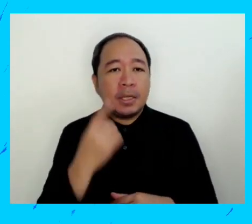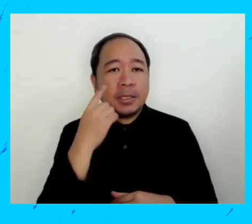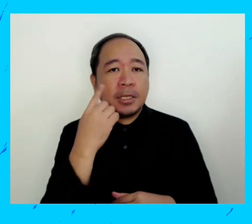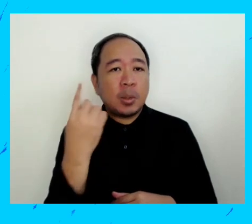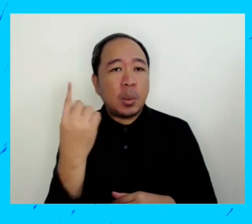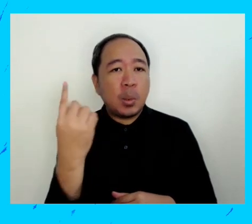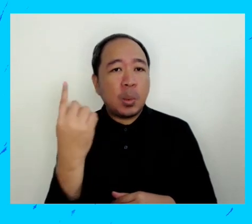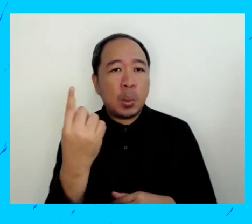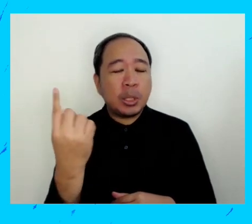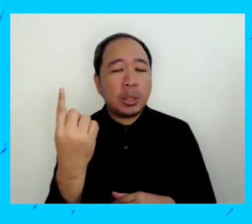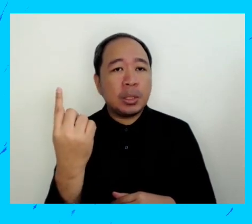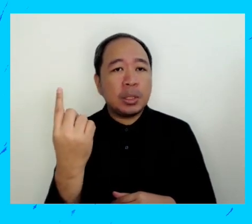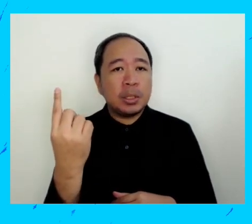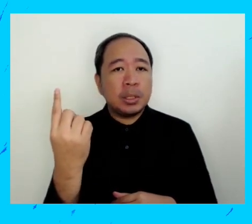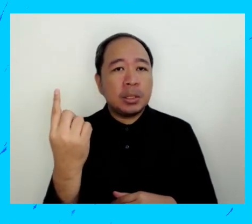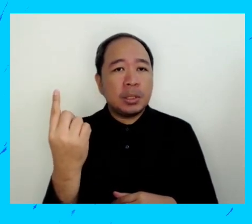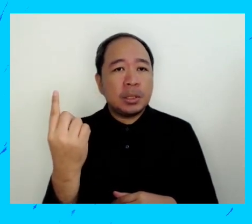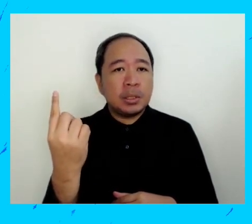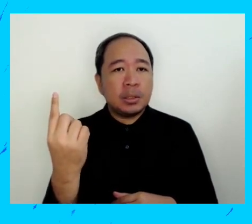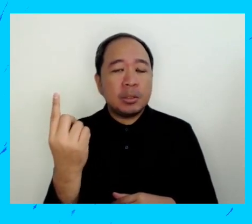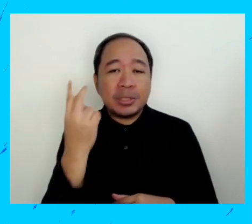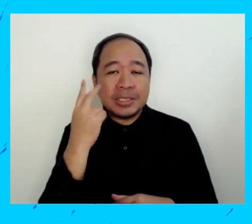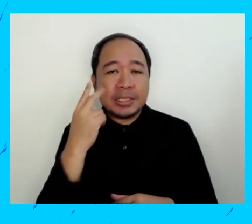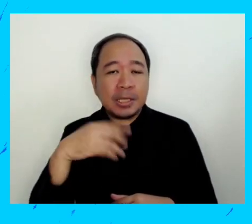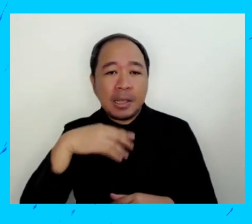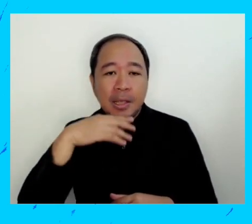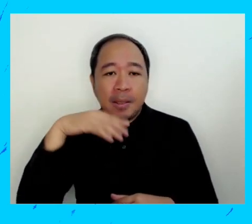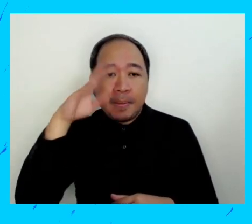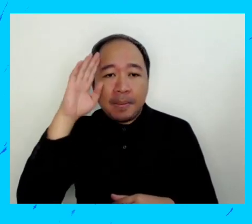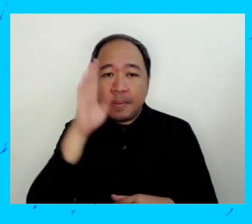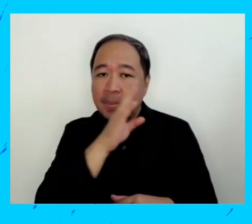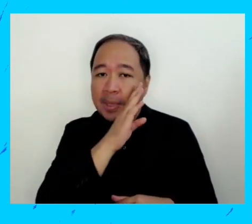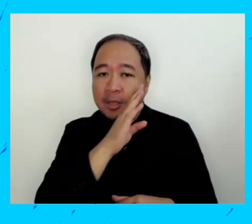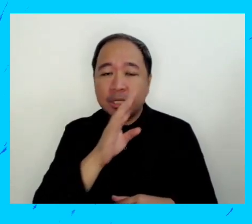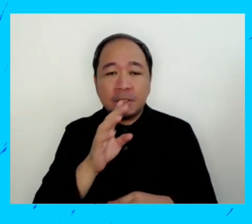Muchas gracias. Creo que una de las cosas principales.